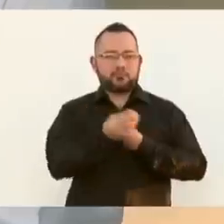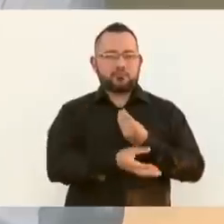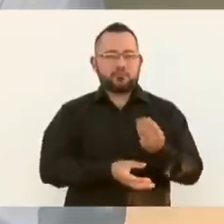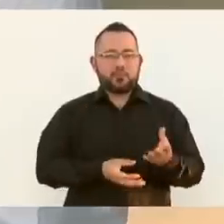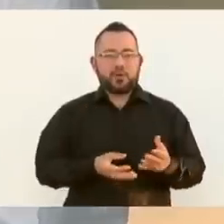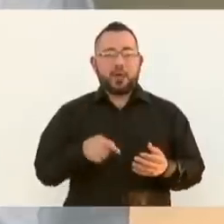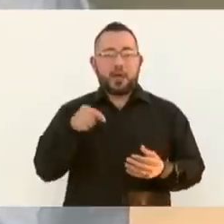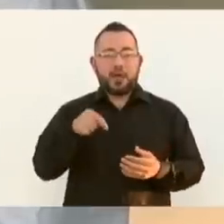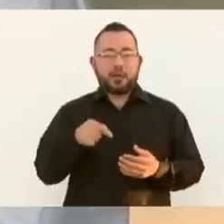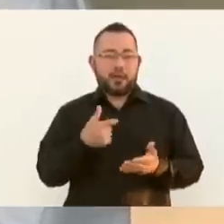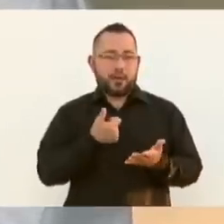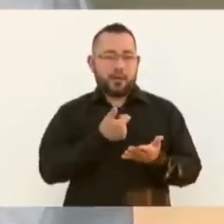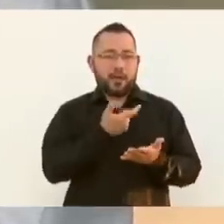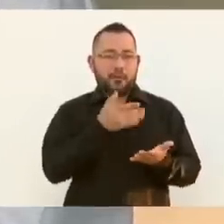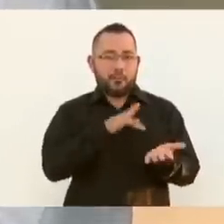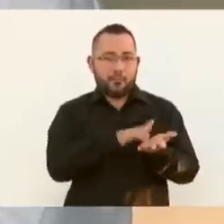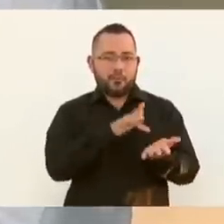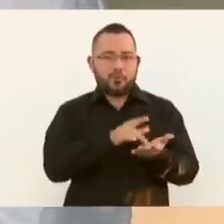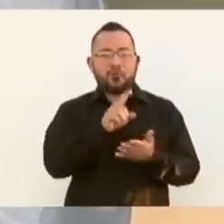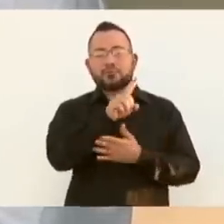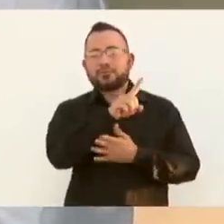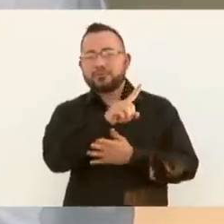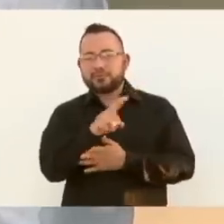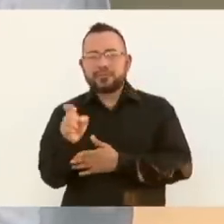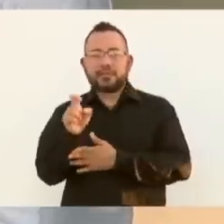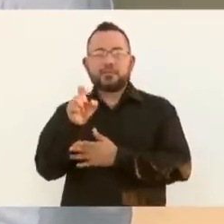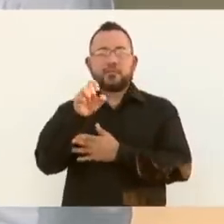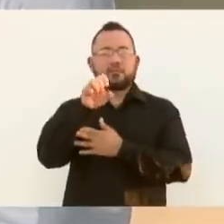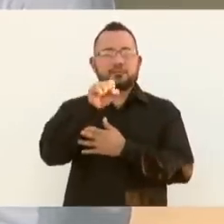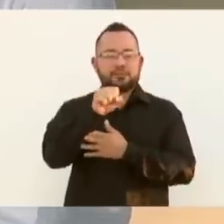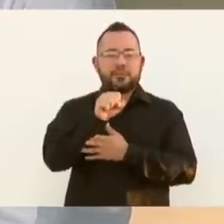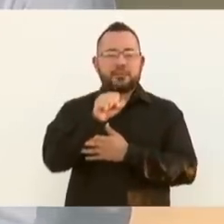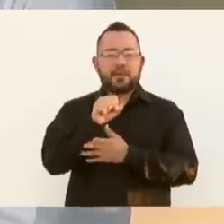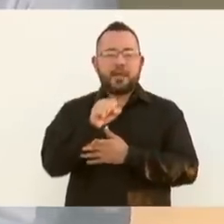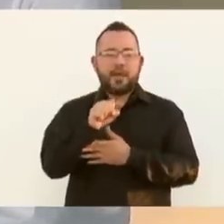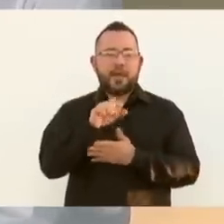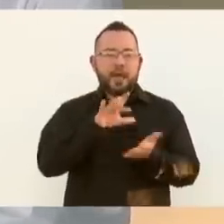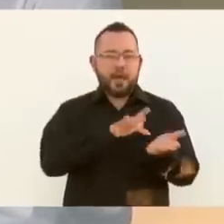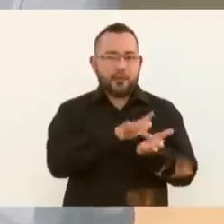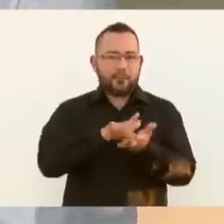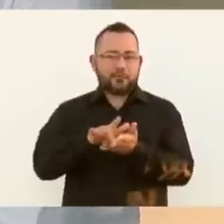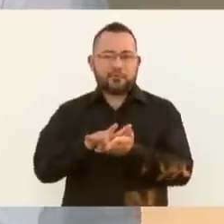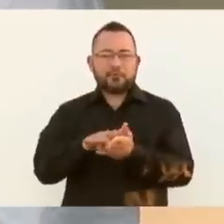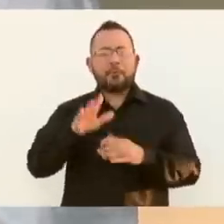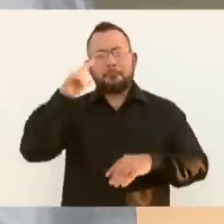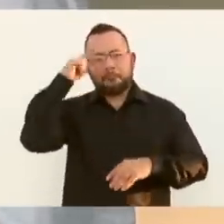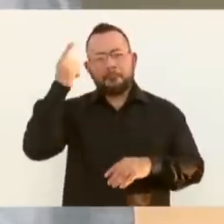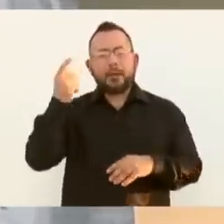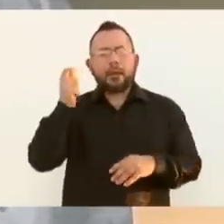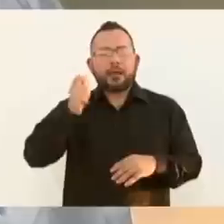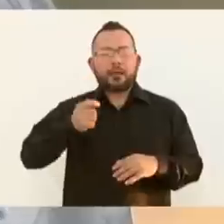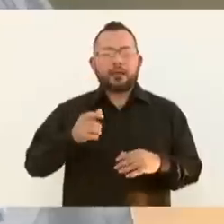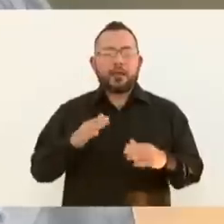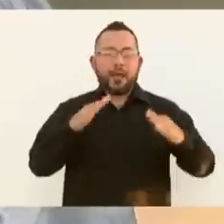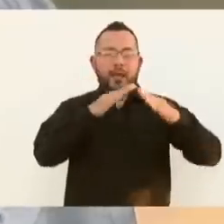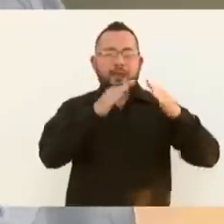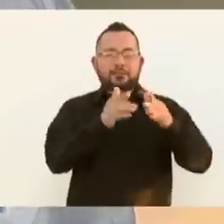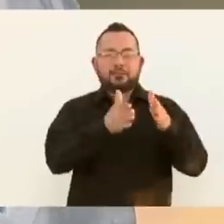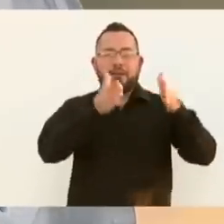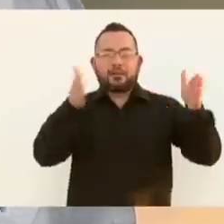160 apoyos para ampliación, mejoramiento y